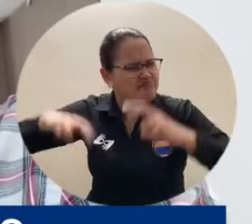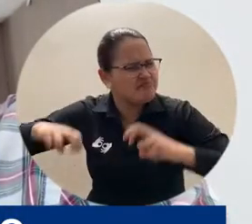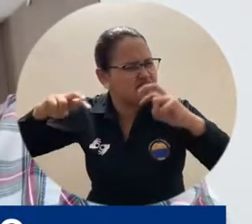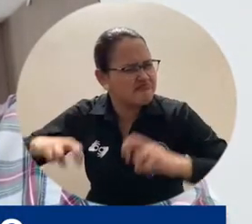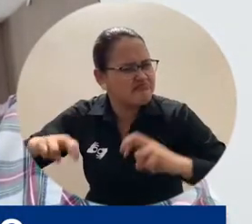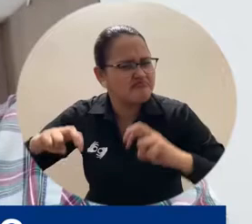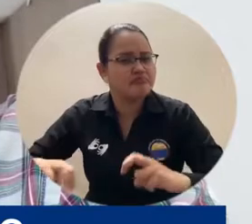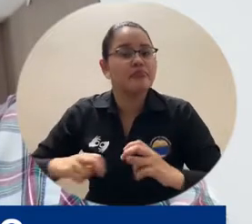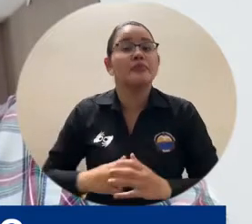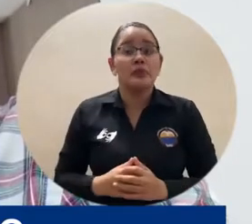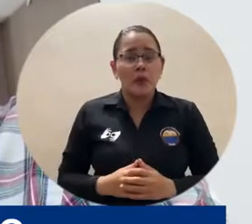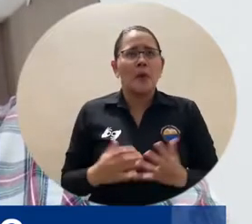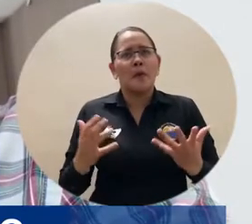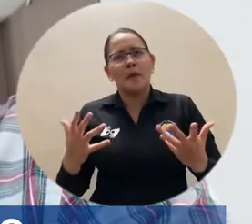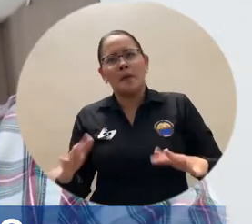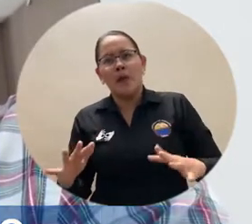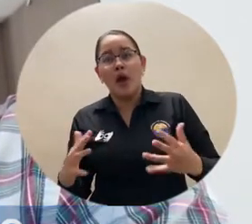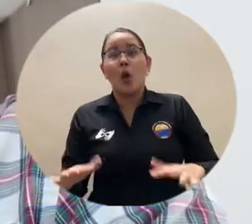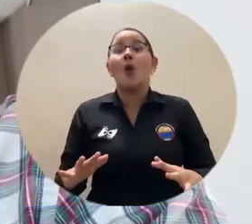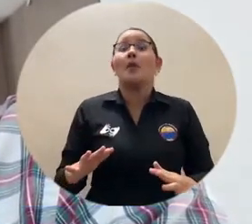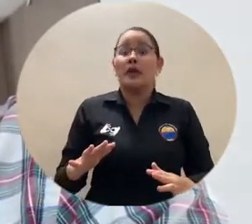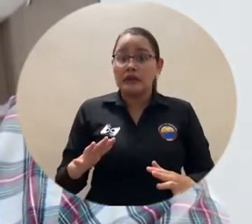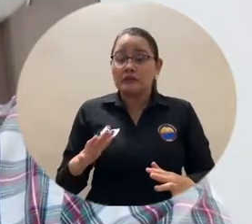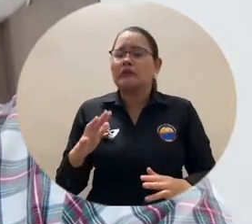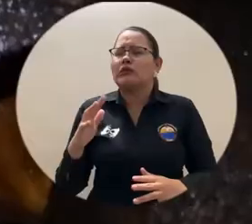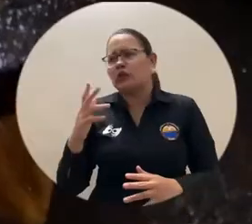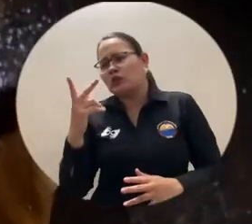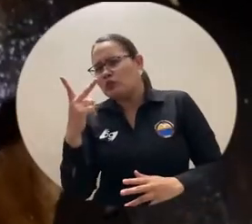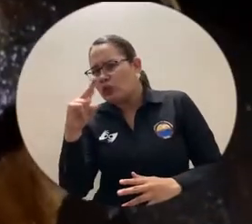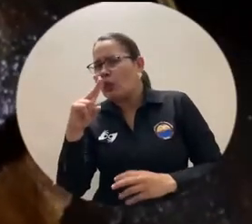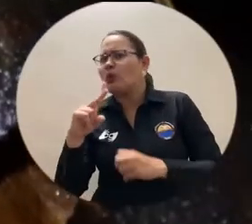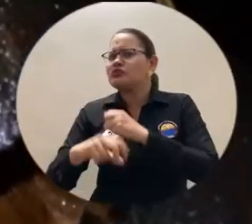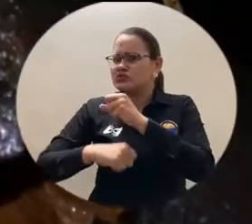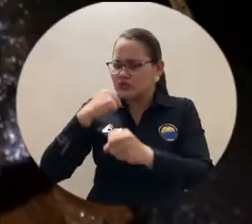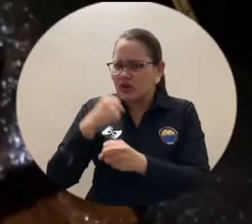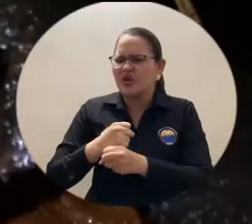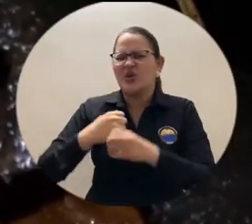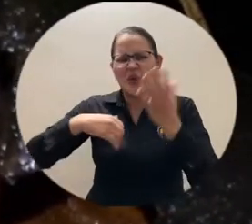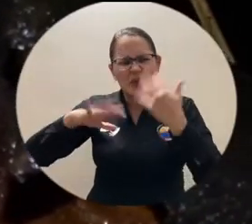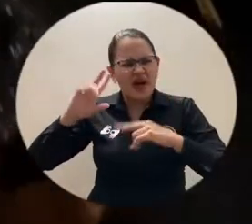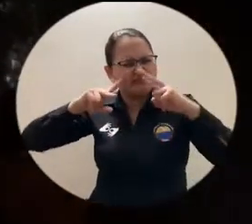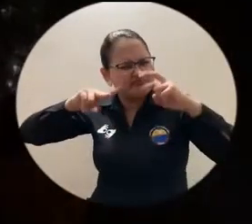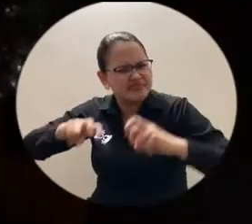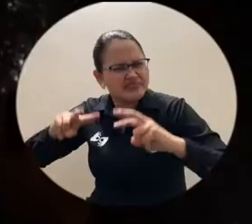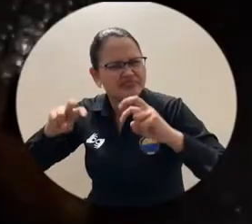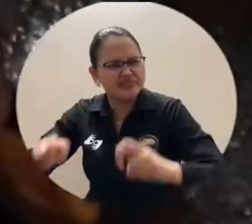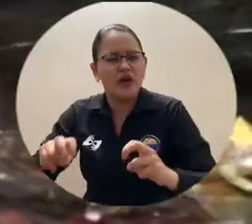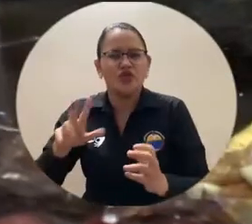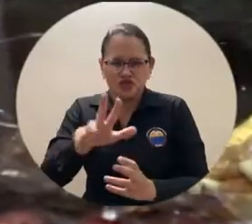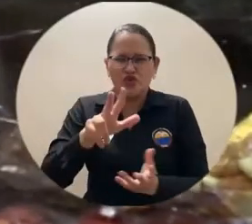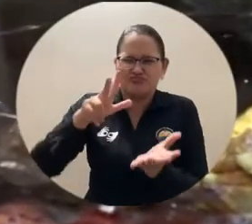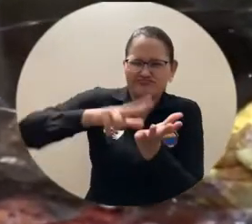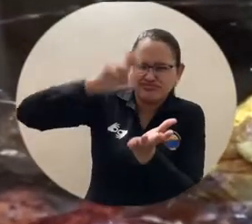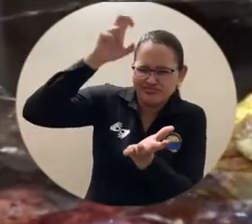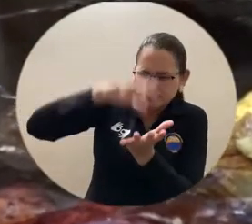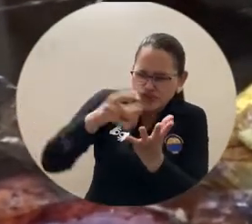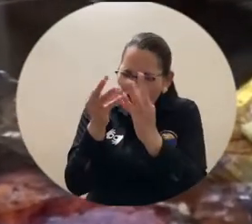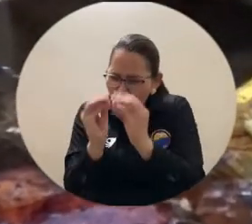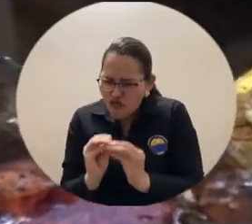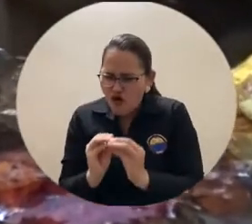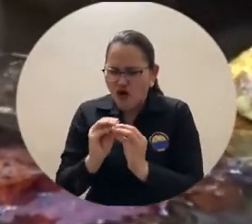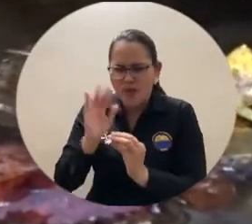12 años investigando las ranas arlequines de la Sierra Nevada de Santa Marta.